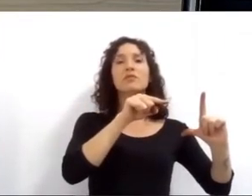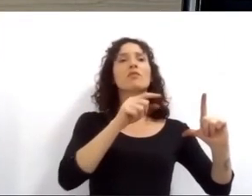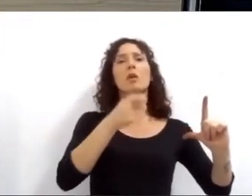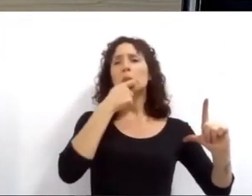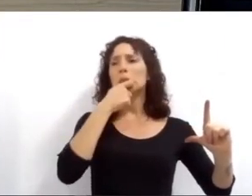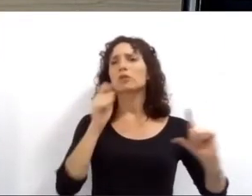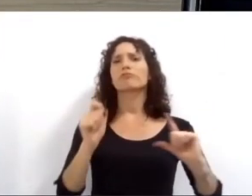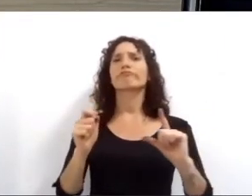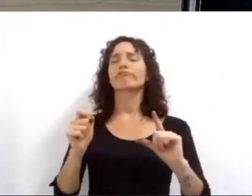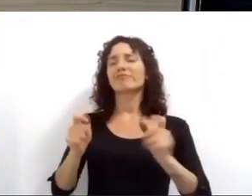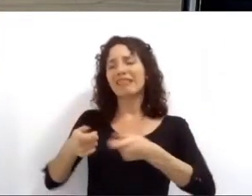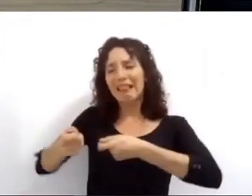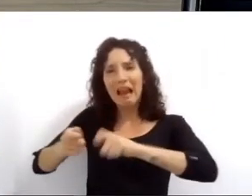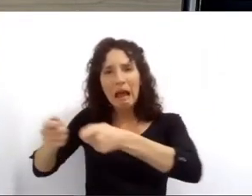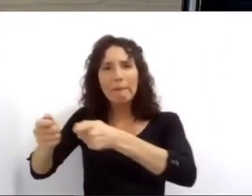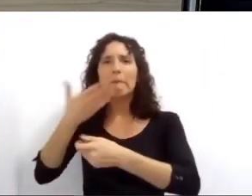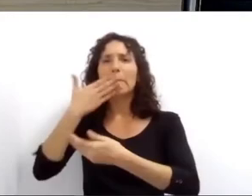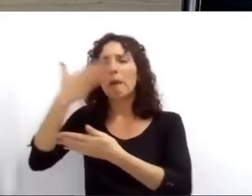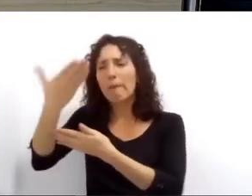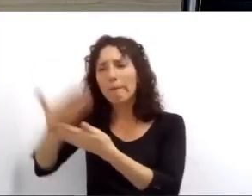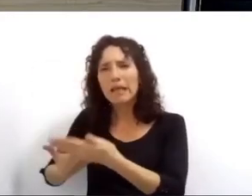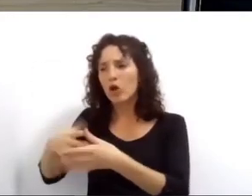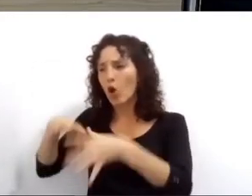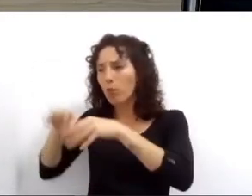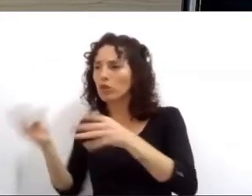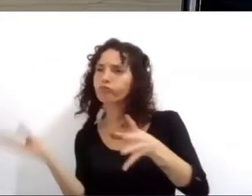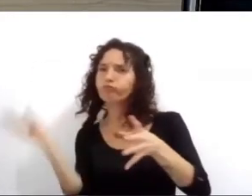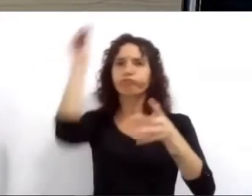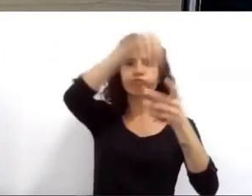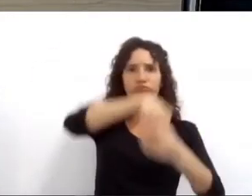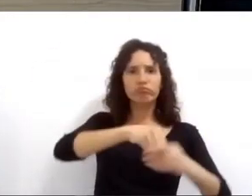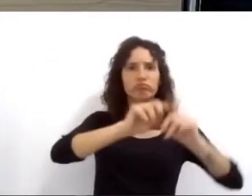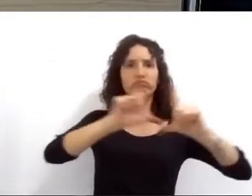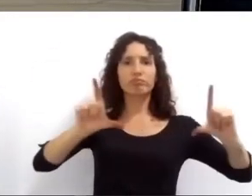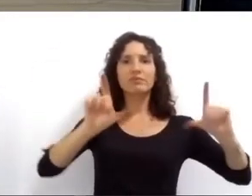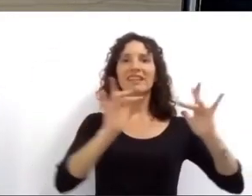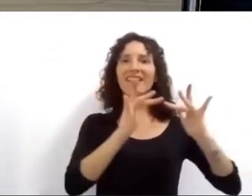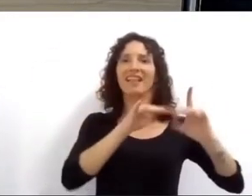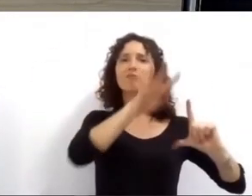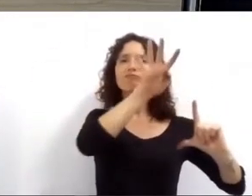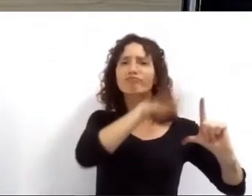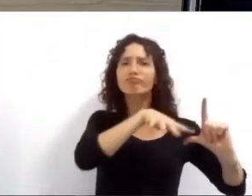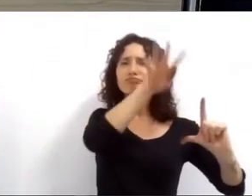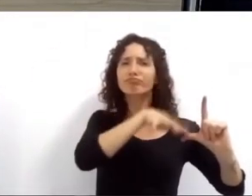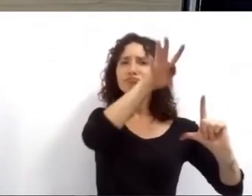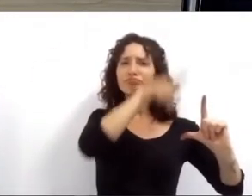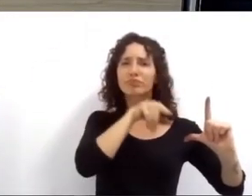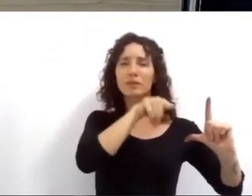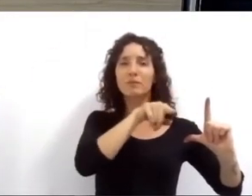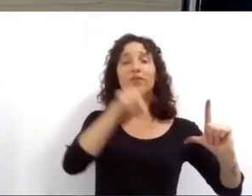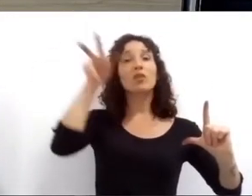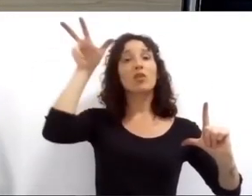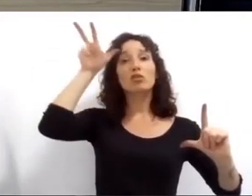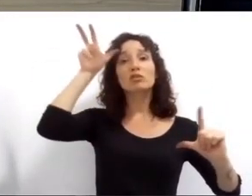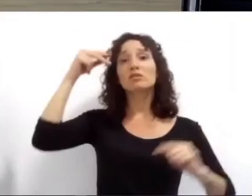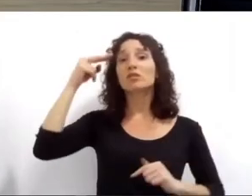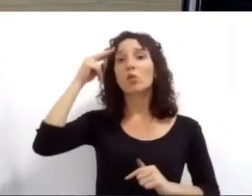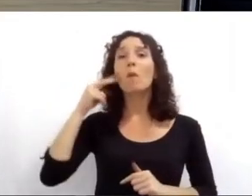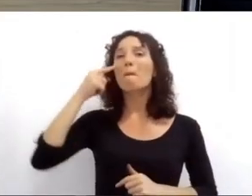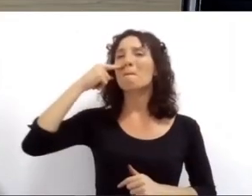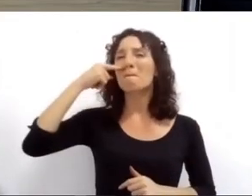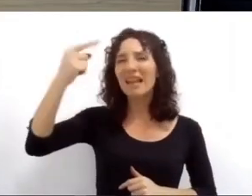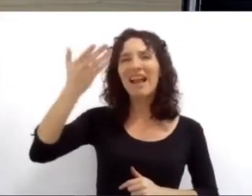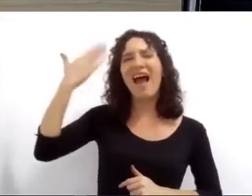acelerar los procesos y trámites internos reemplazando los más de 89.000 expedientes en papel que se